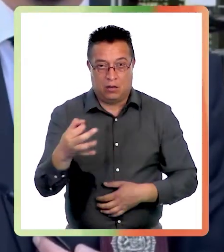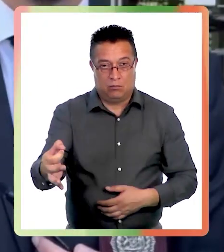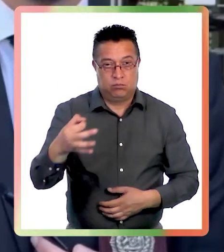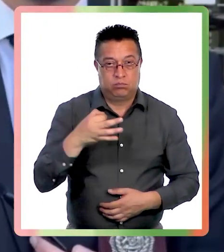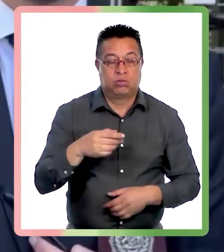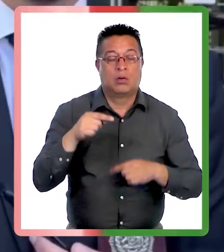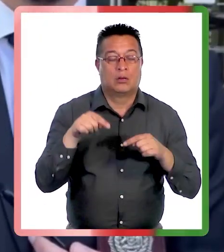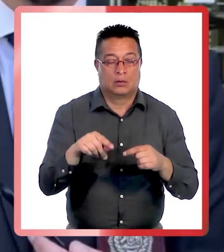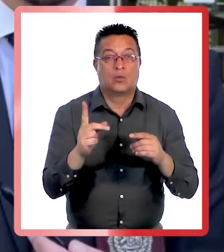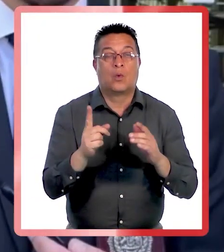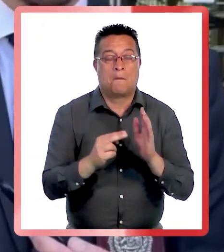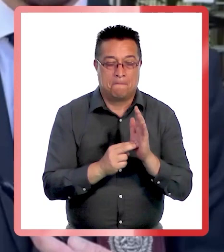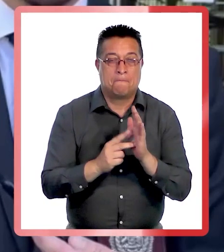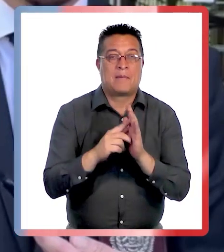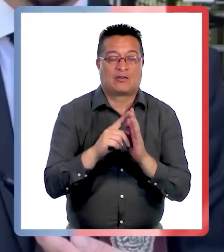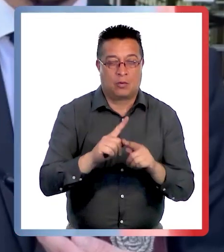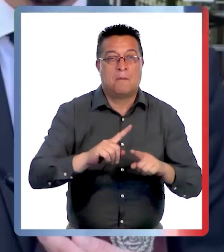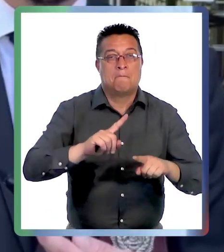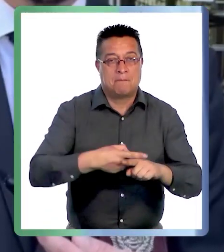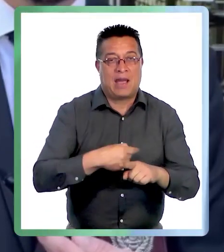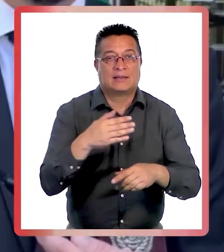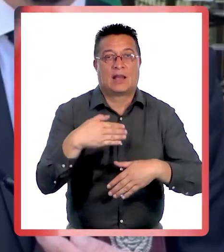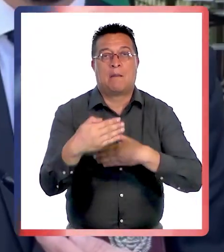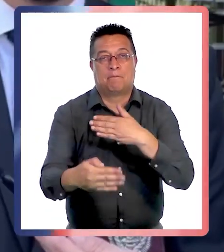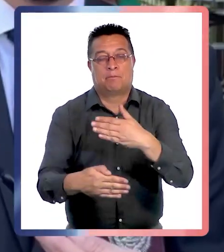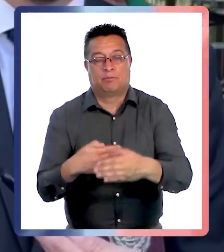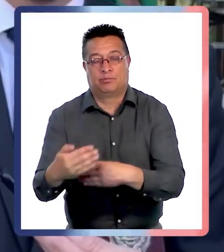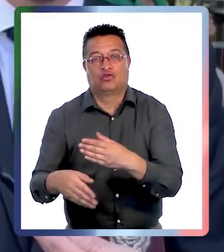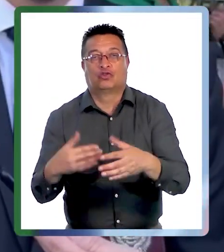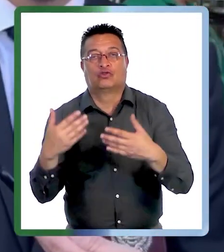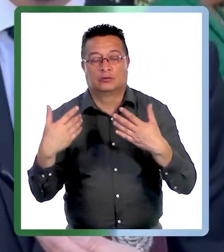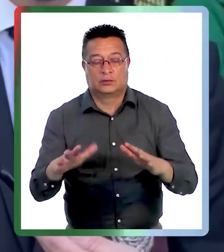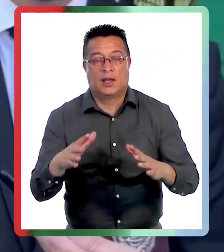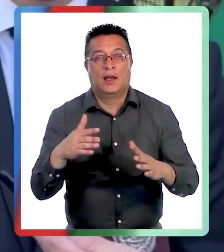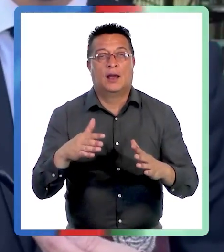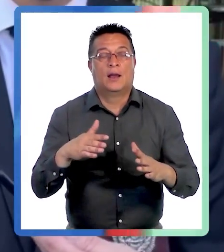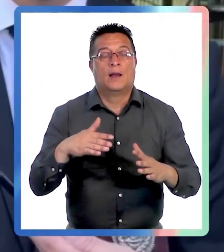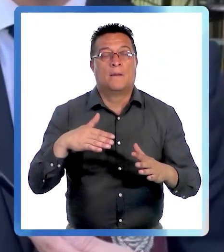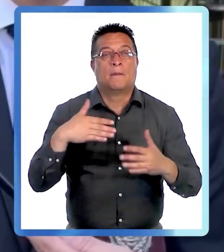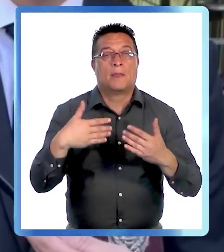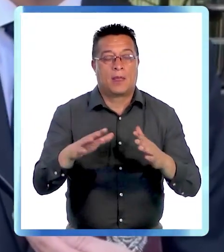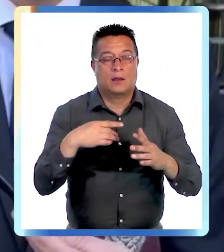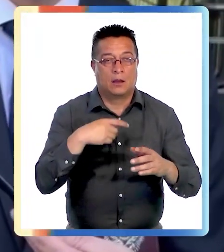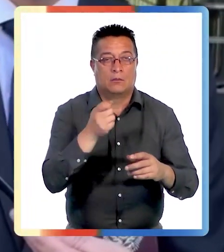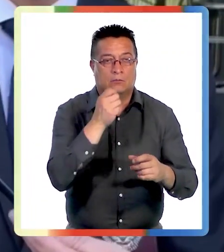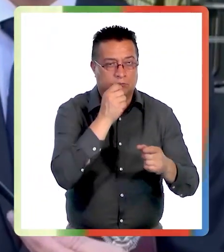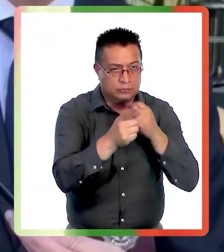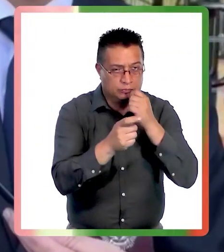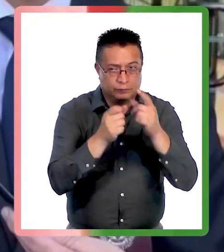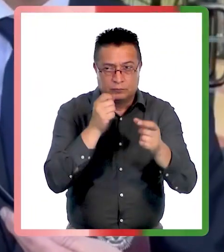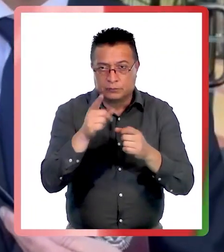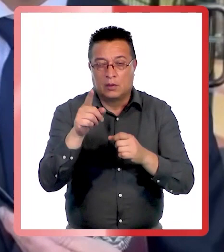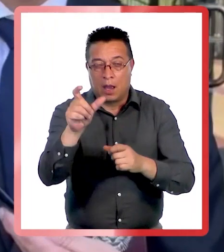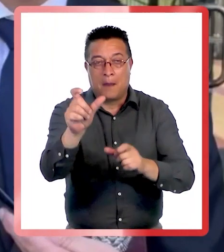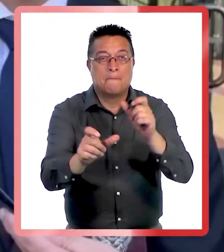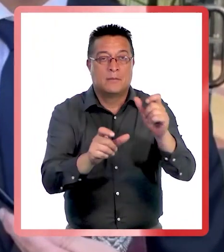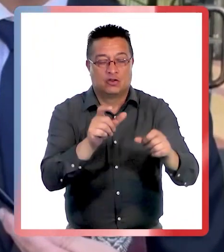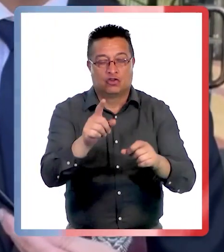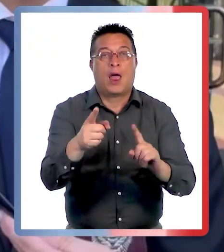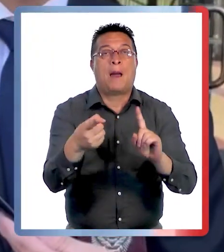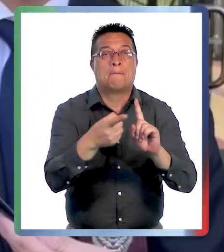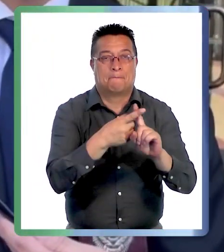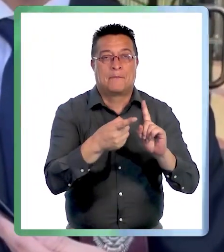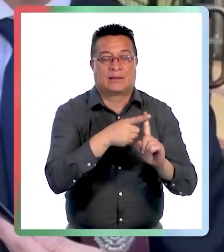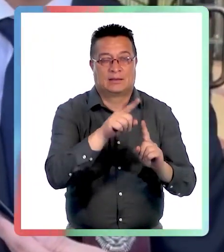imputado es un paso adicional, digamos, en este proceso de ir imputando a las personas que realmente